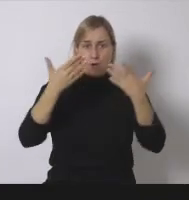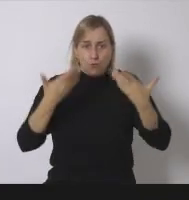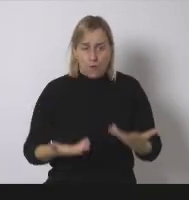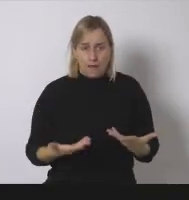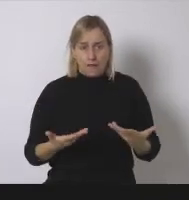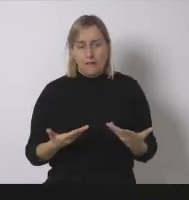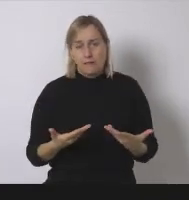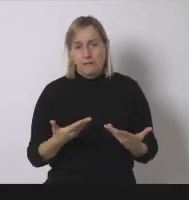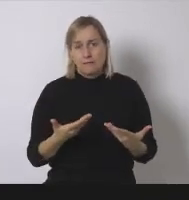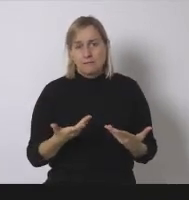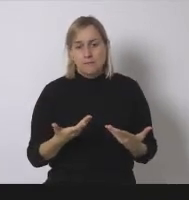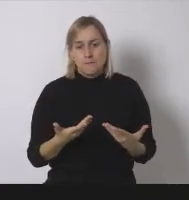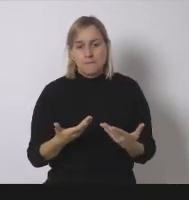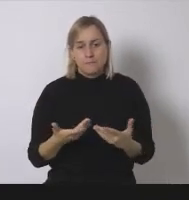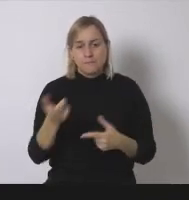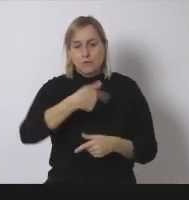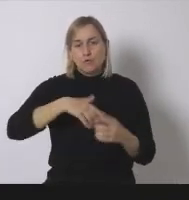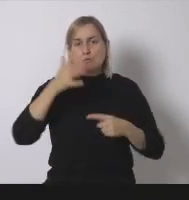estamos produciendo